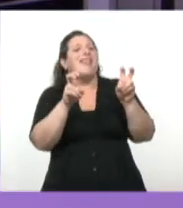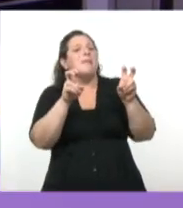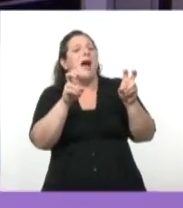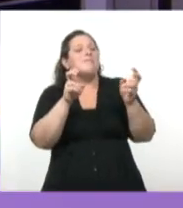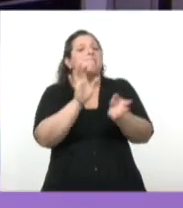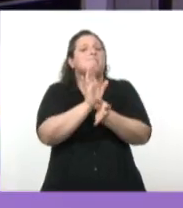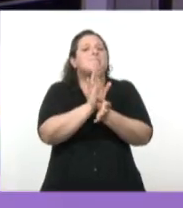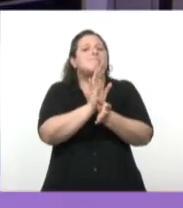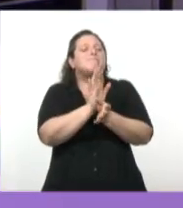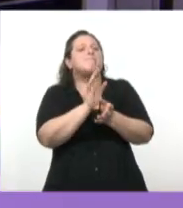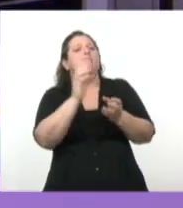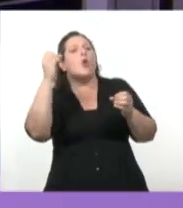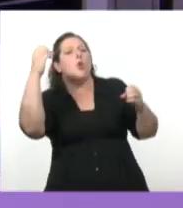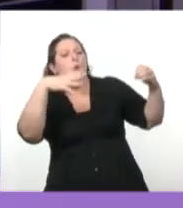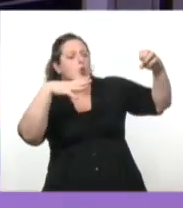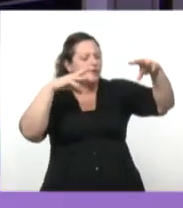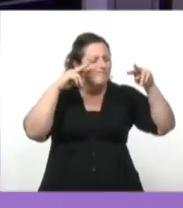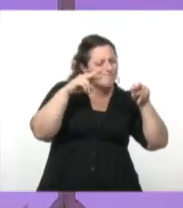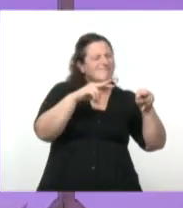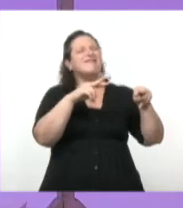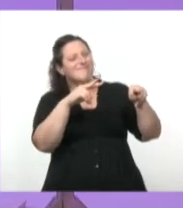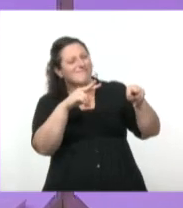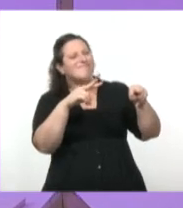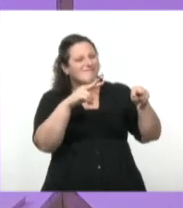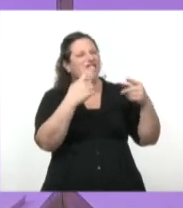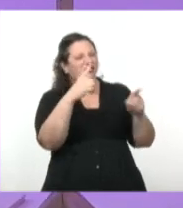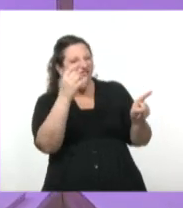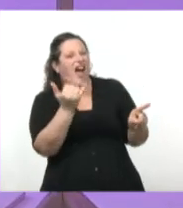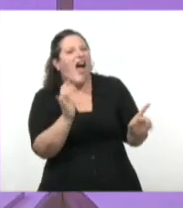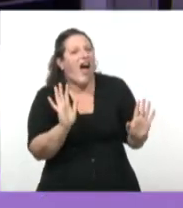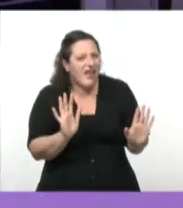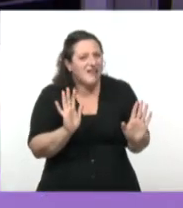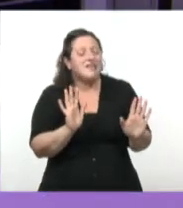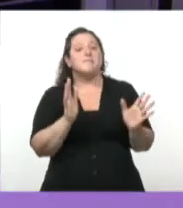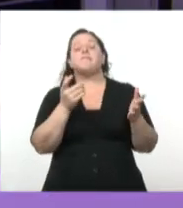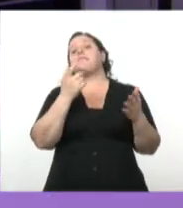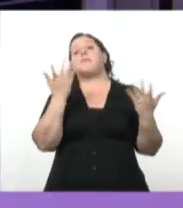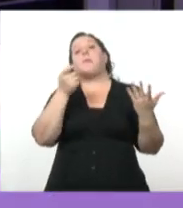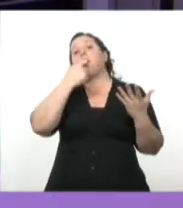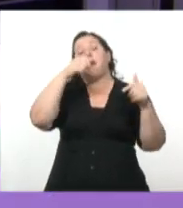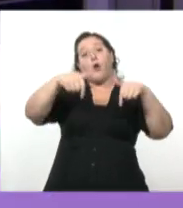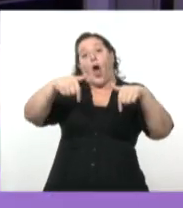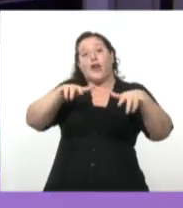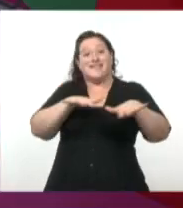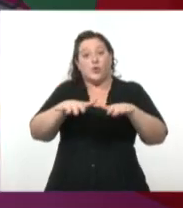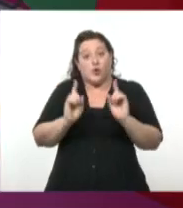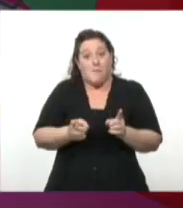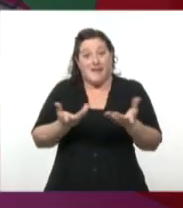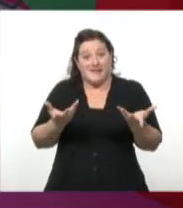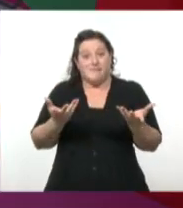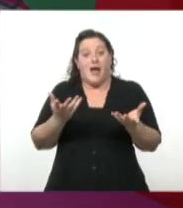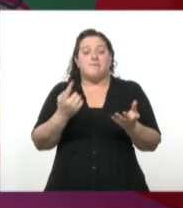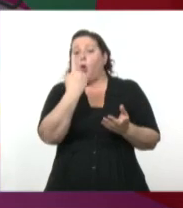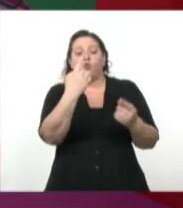los distintos grados de luz que impactan. Si aparecía en esta situación que estamos viendo ahora un objeto que está recibiendo una